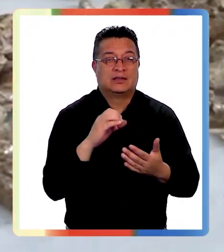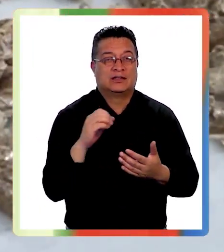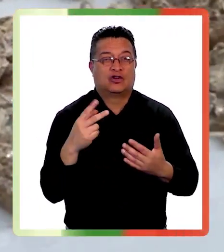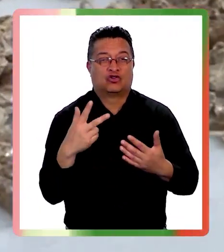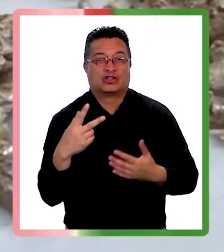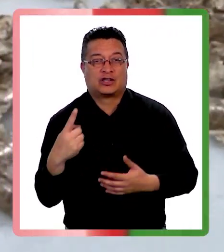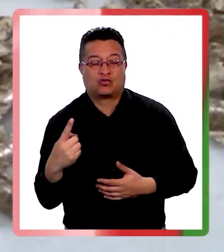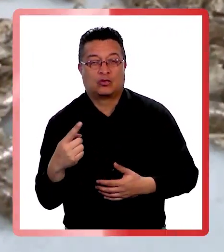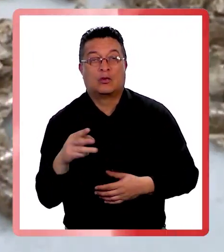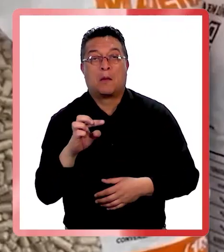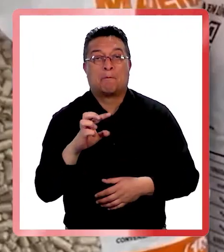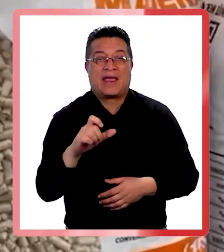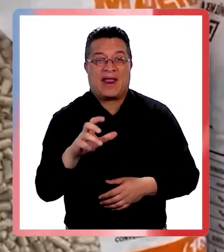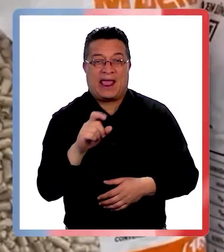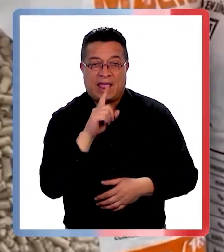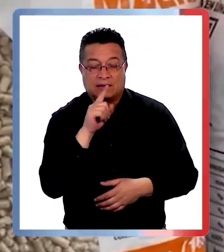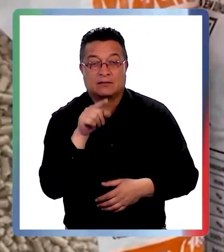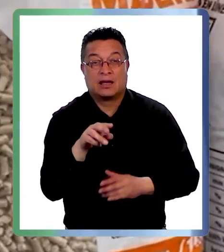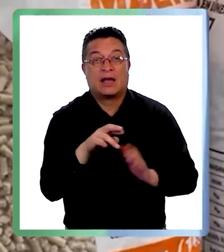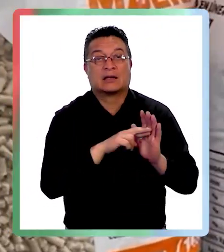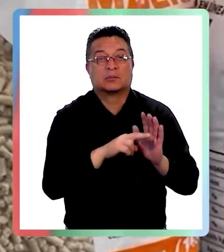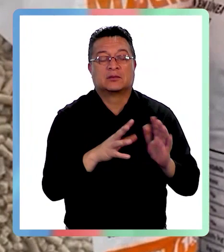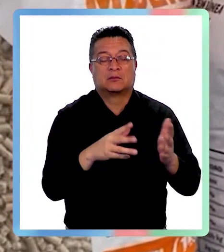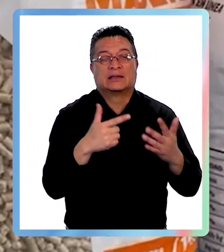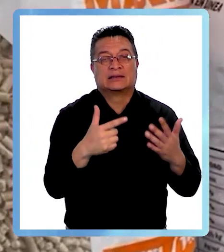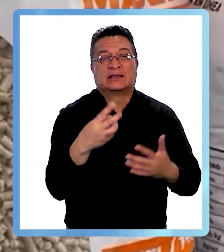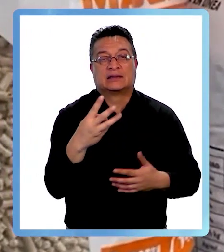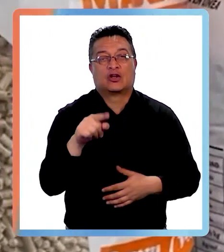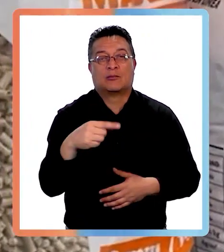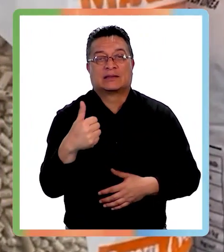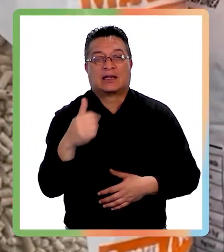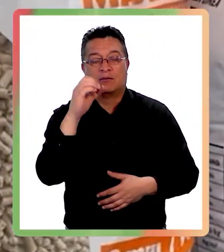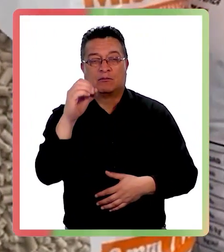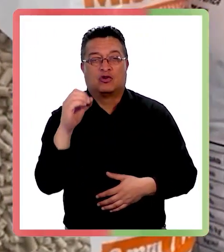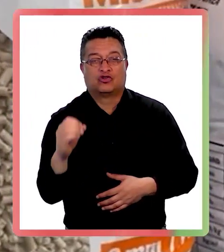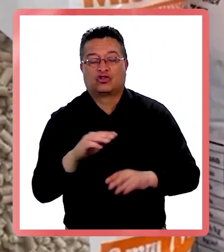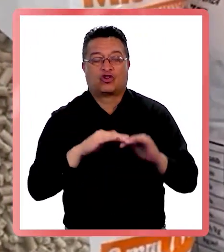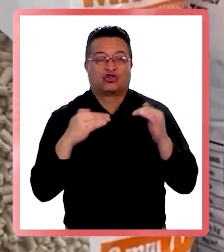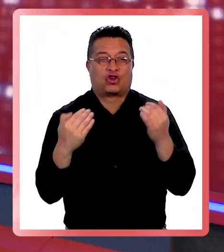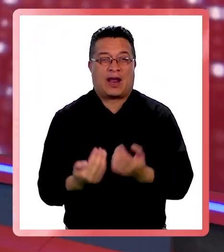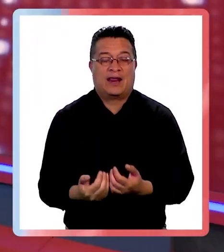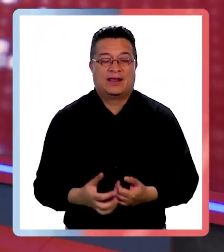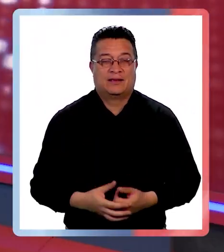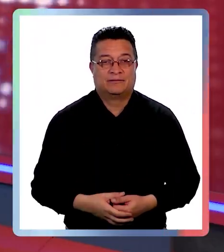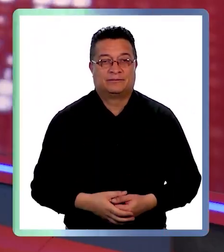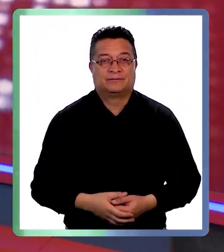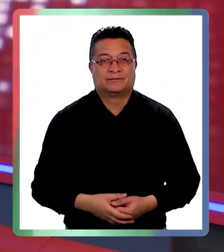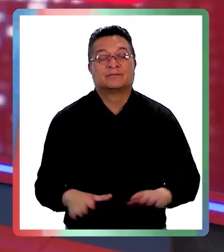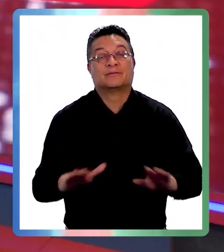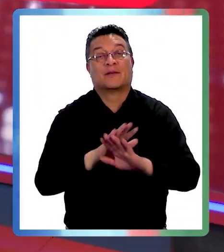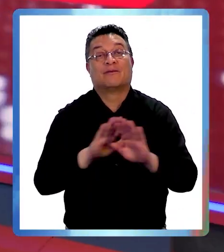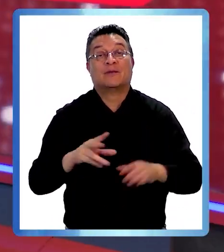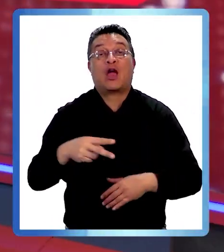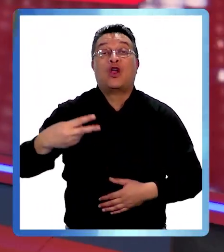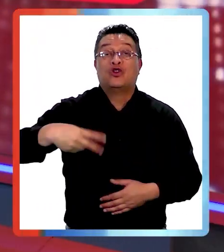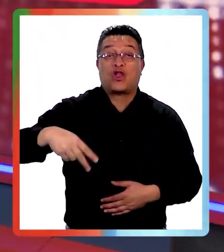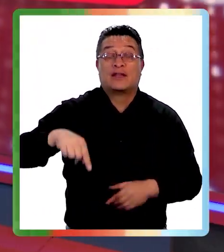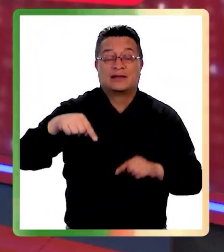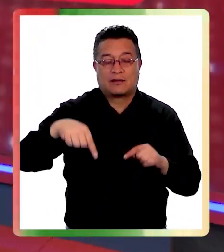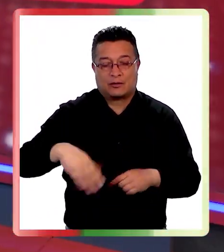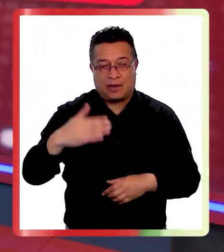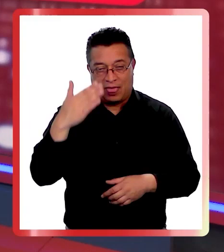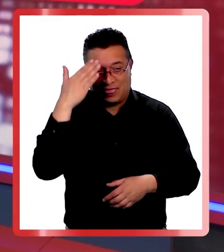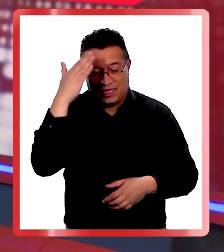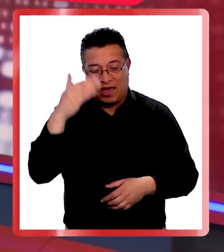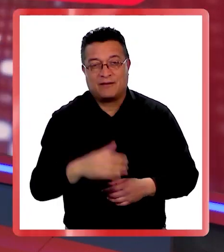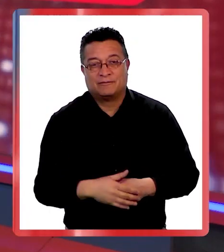y han sido a pellets lo que representa un 73,6% del total y esta ha sido la revisión de las noticias de esta